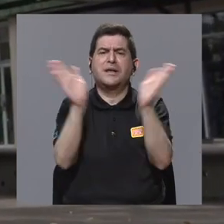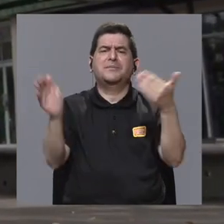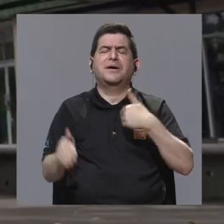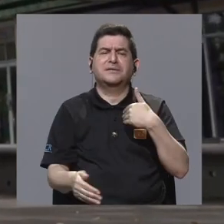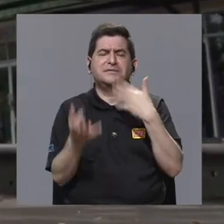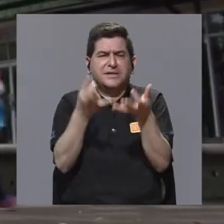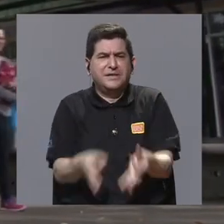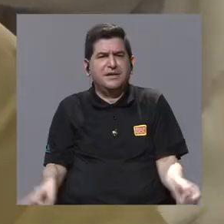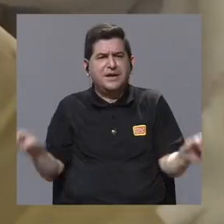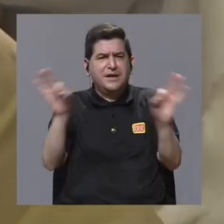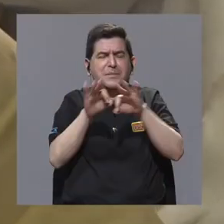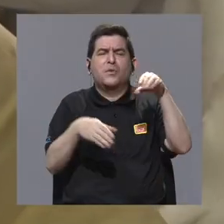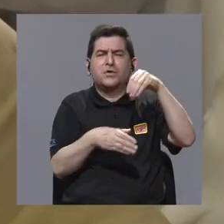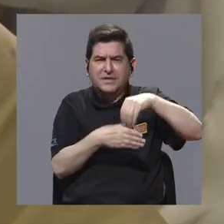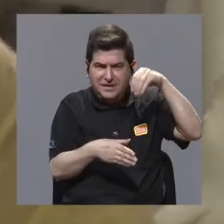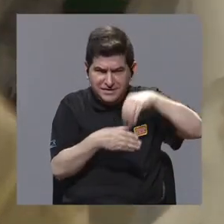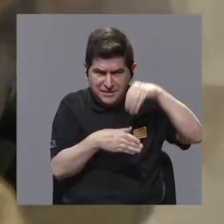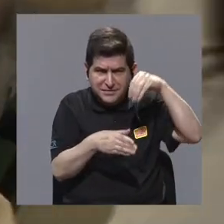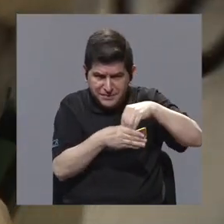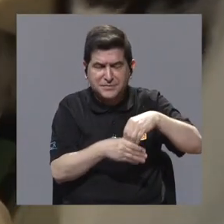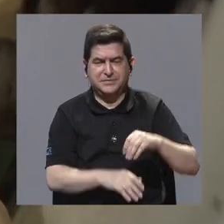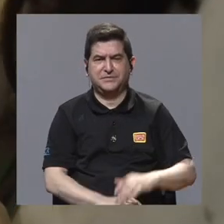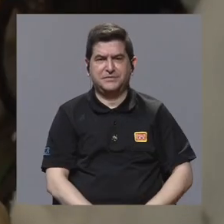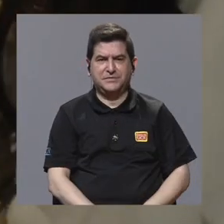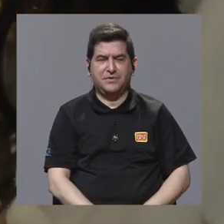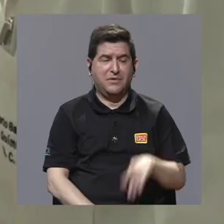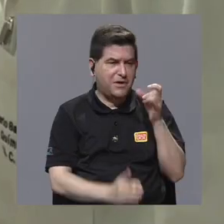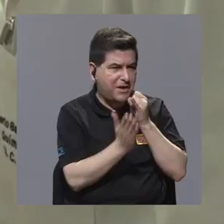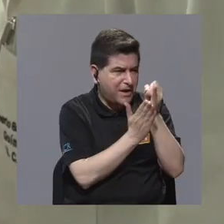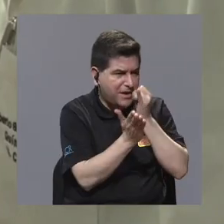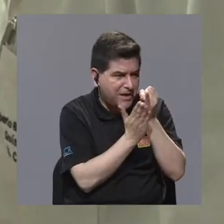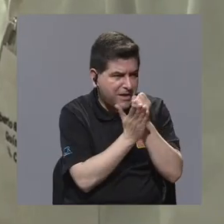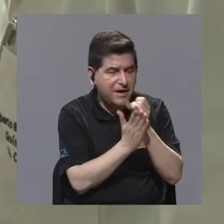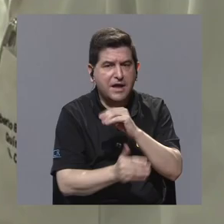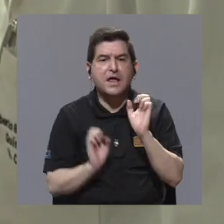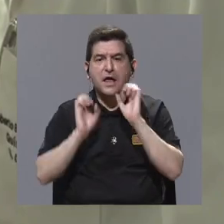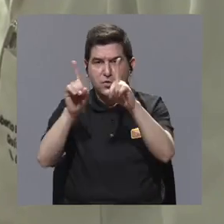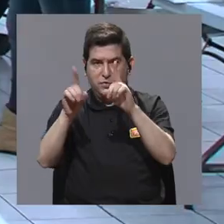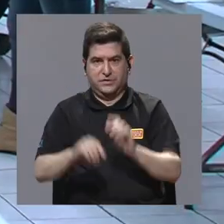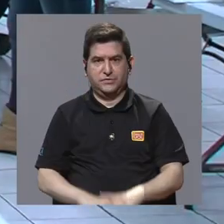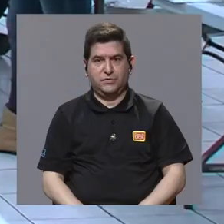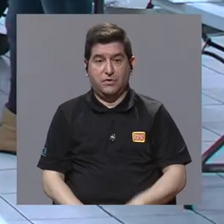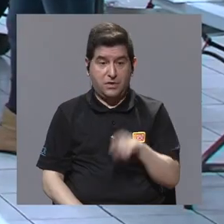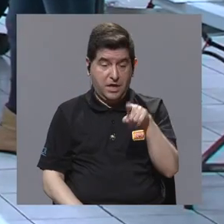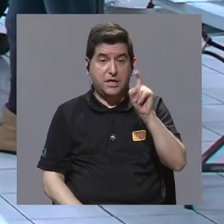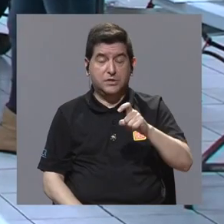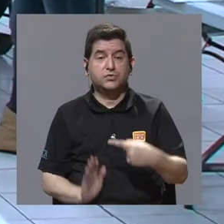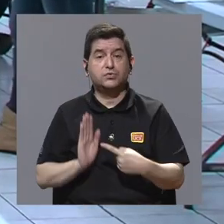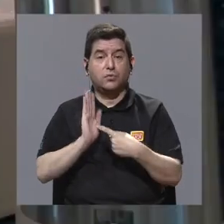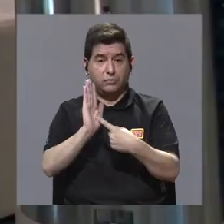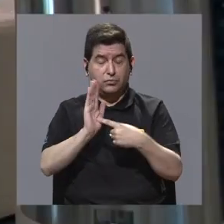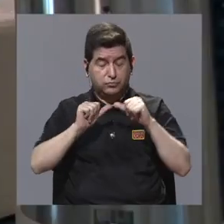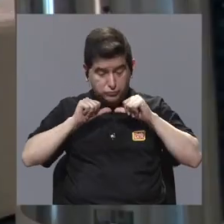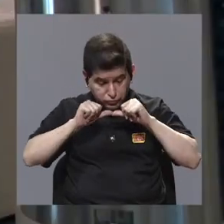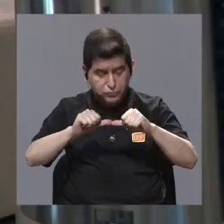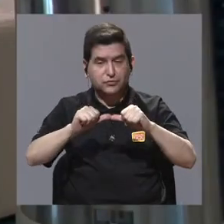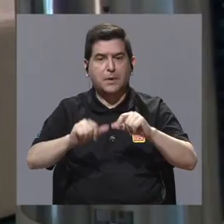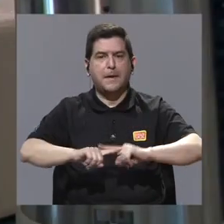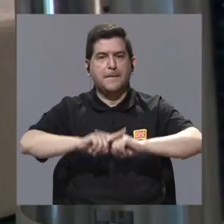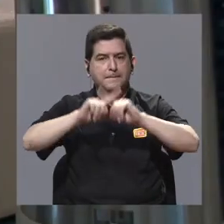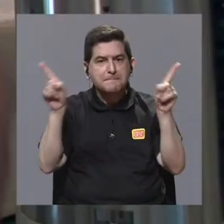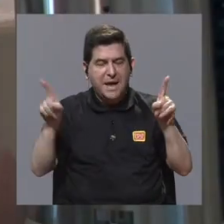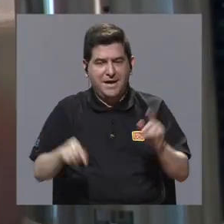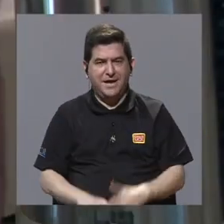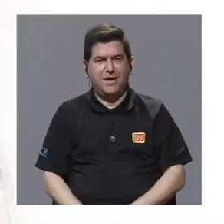en general tiene una importante inversión en investigación, educación, y eso es algo que se debe de preservar.